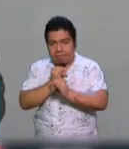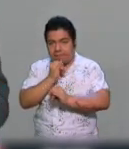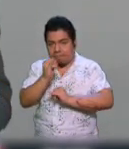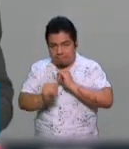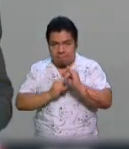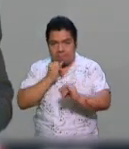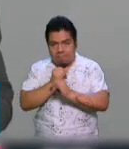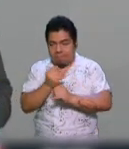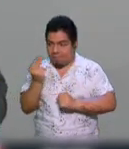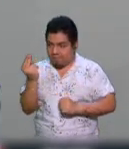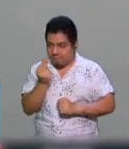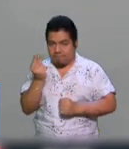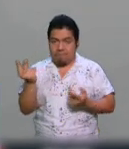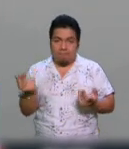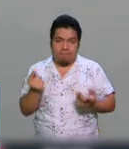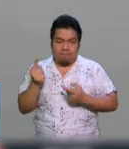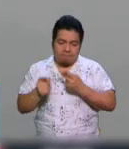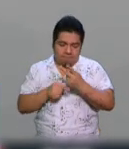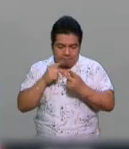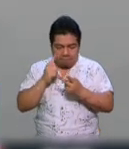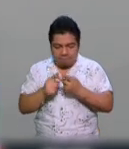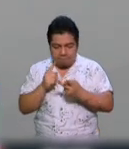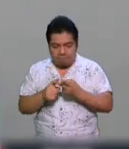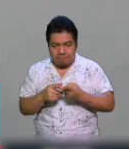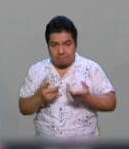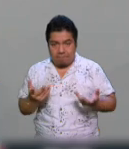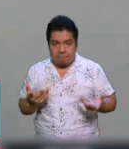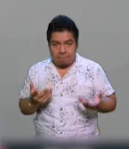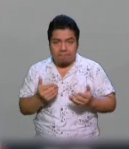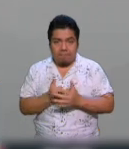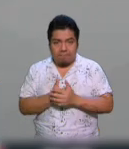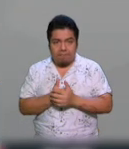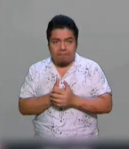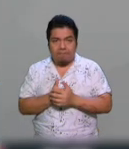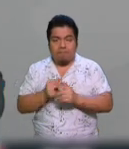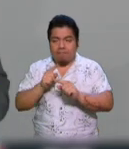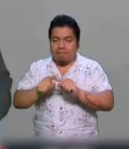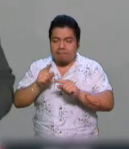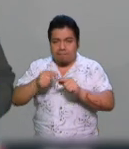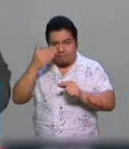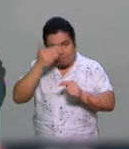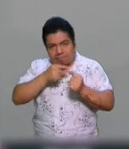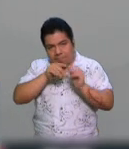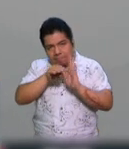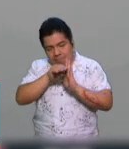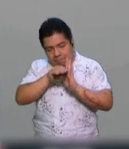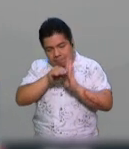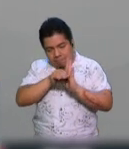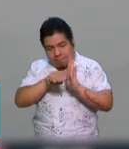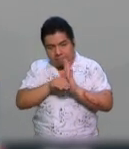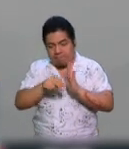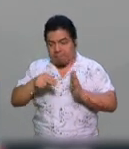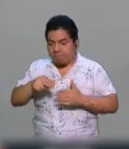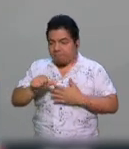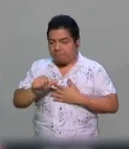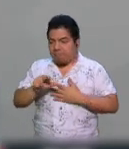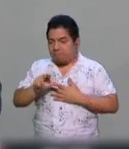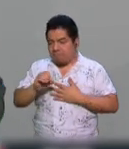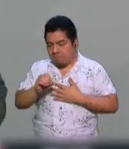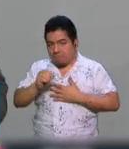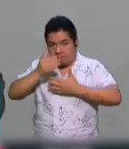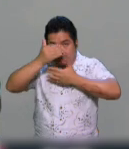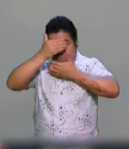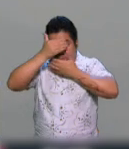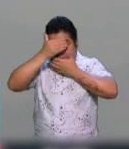y por ello requerimos que haya entonces la tipificación del narcoterrorismo para que de